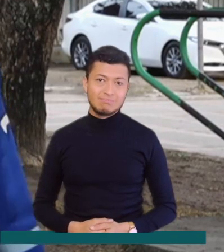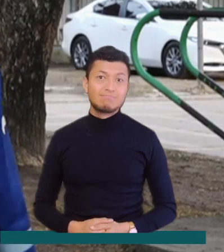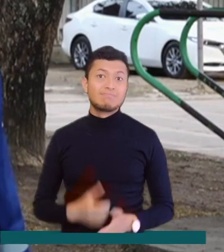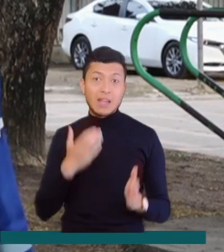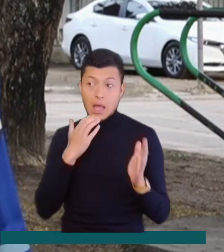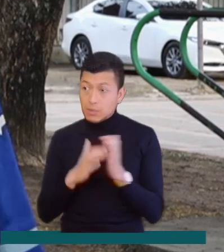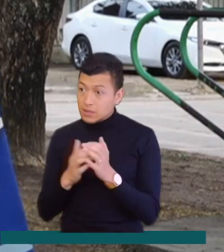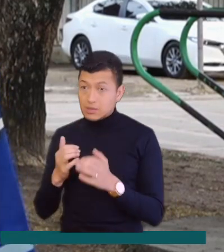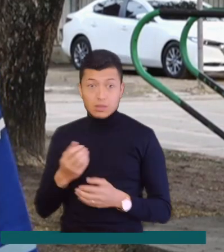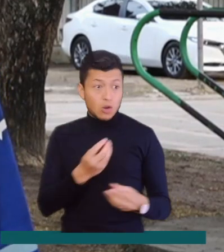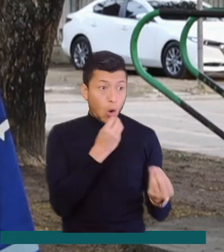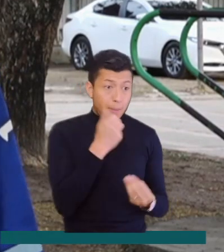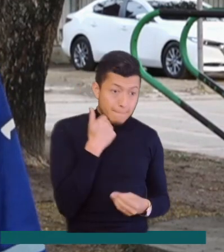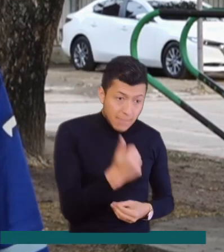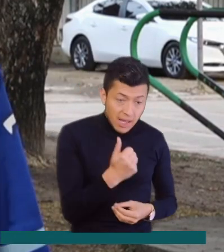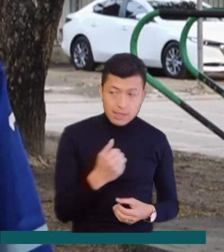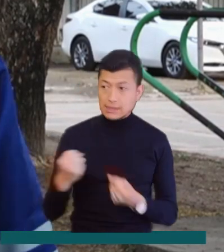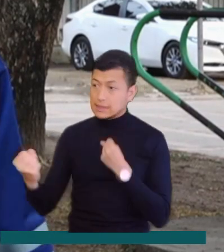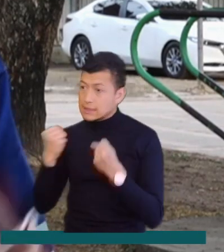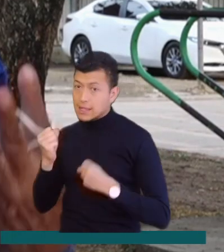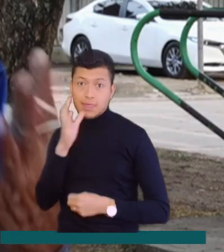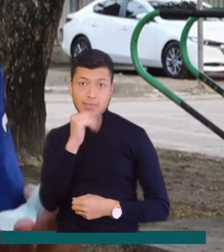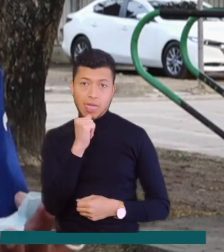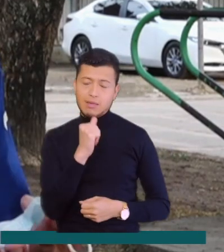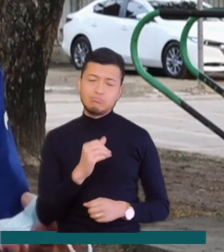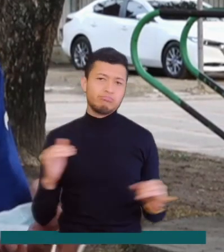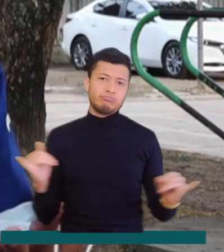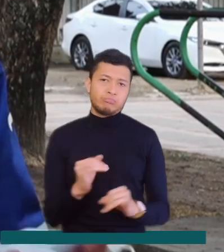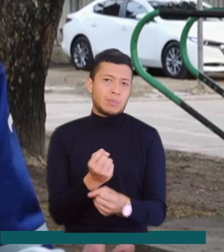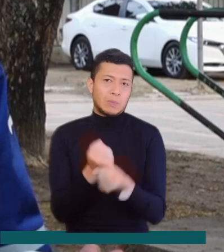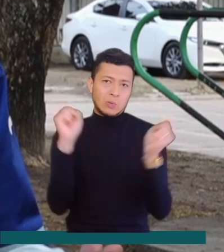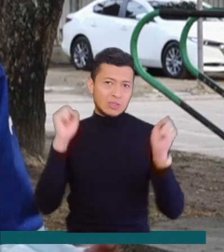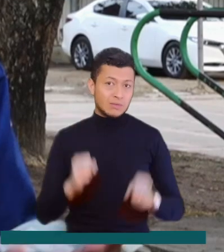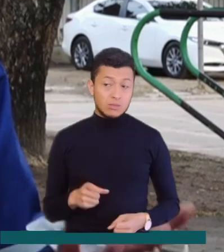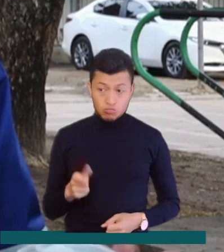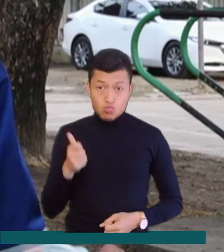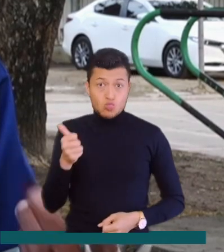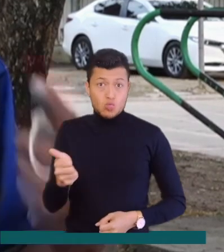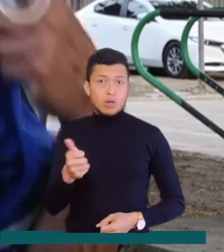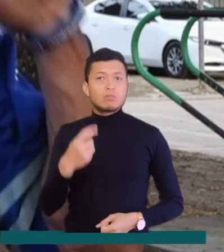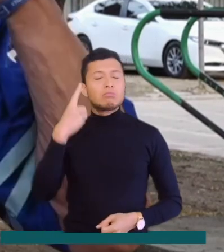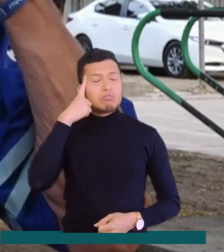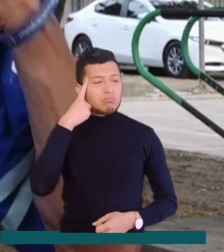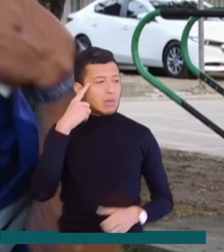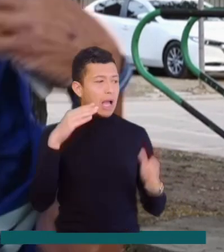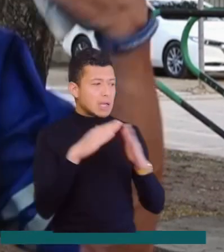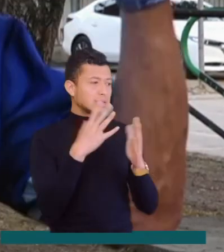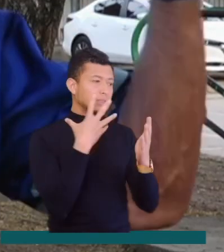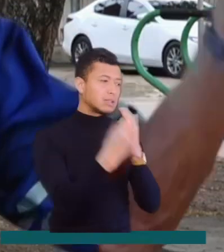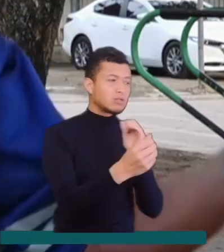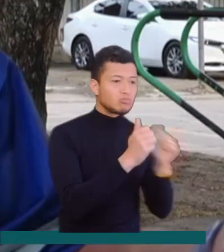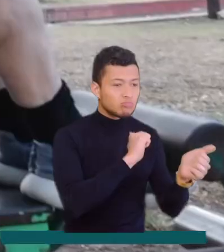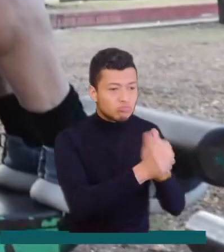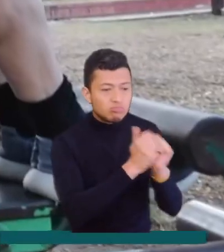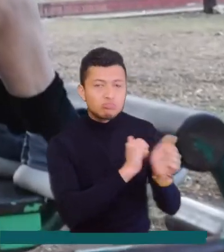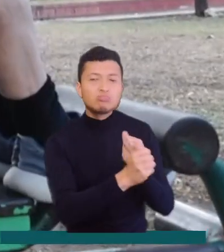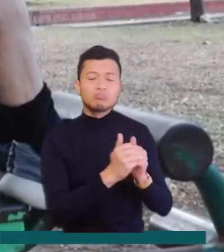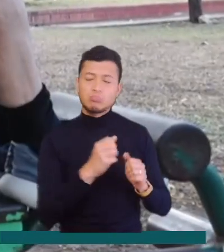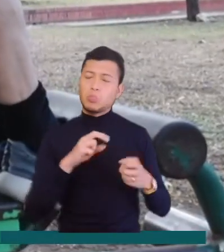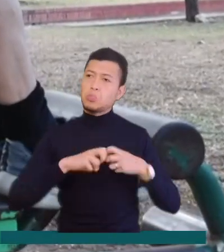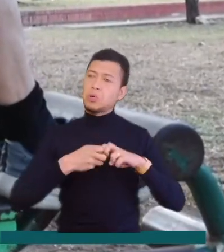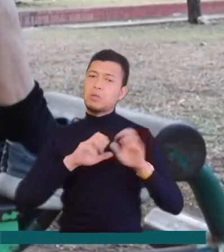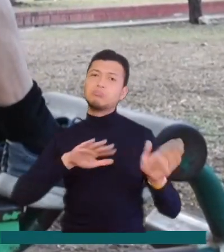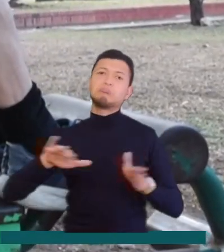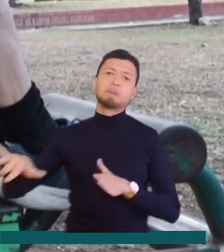no entrena, olvídate, nunca va a vivir. Y esto es muy bueno porque uno sale de su casa y se le olvida el estrés, le olvida los problemas. Tengan